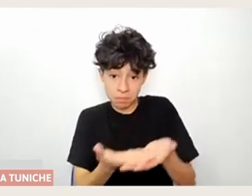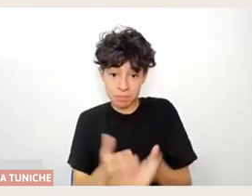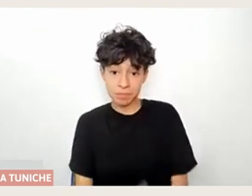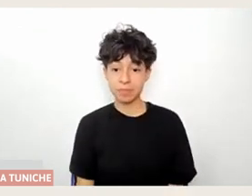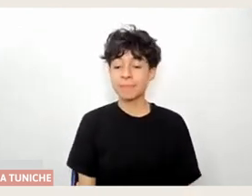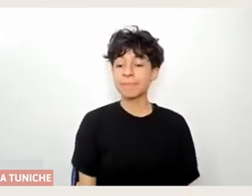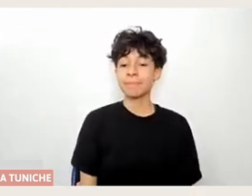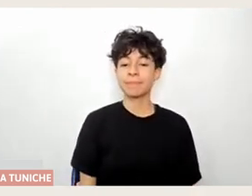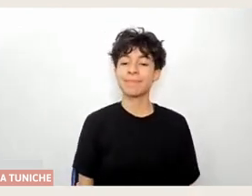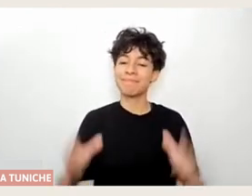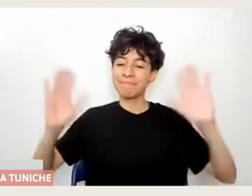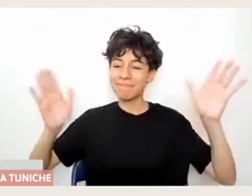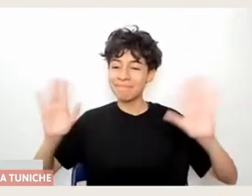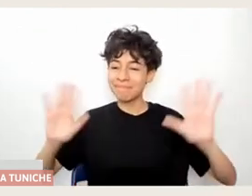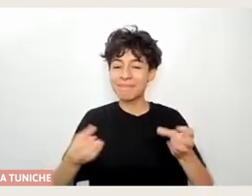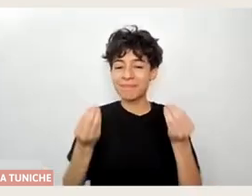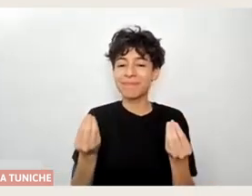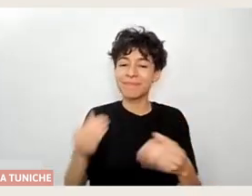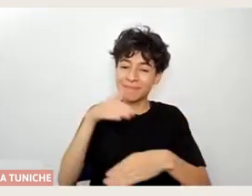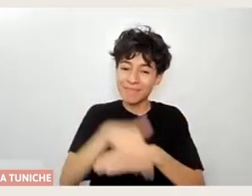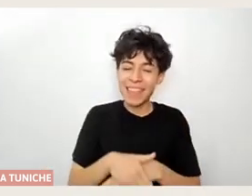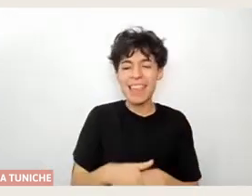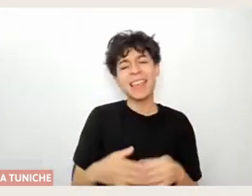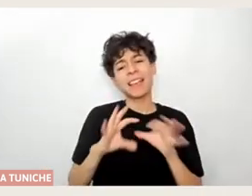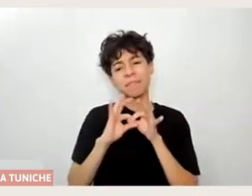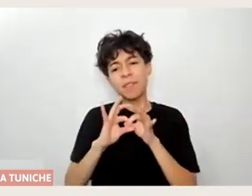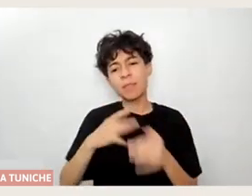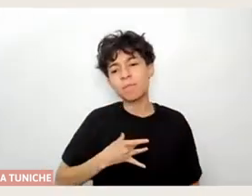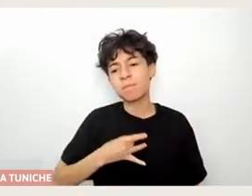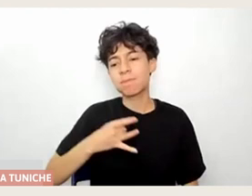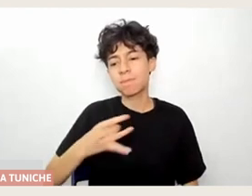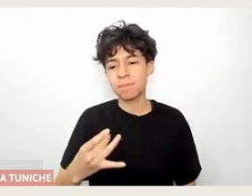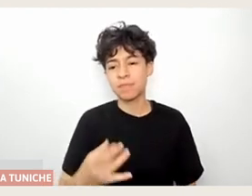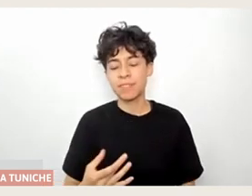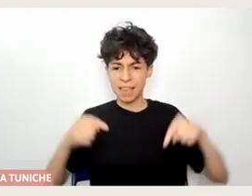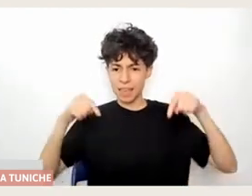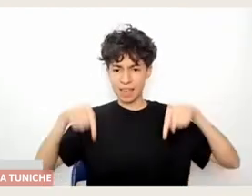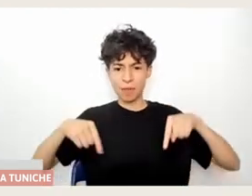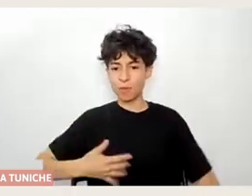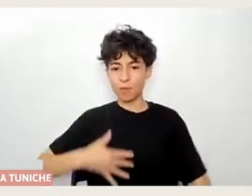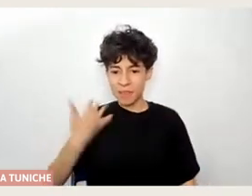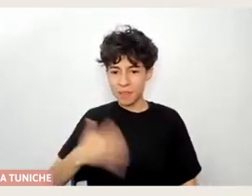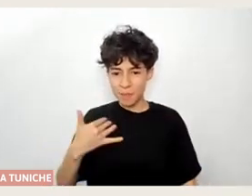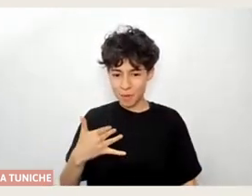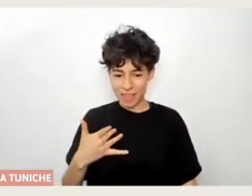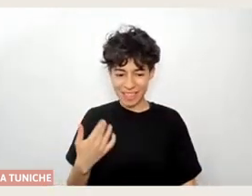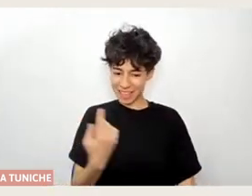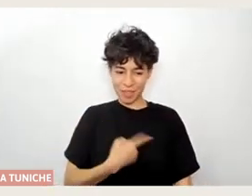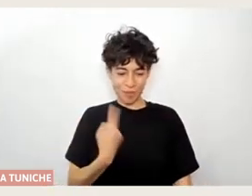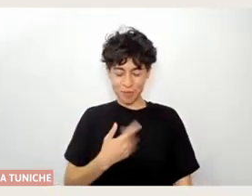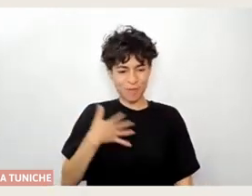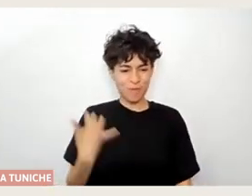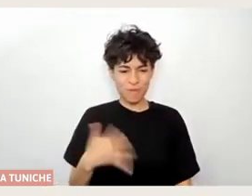Hola, muy buenas tardes a todos. Les doy las gracias por invitarme a este evento tan importante para nosotros, porque